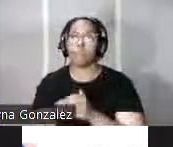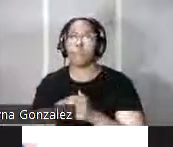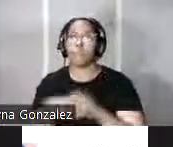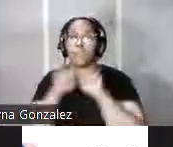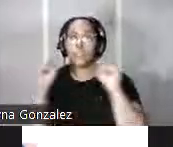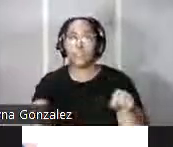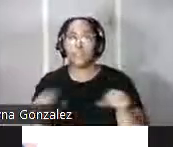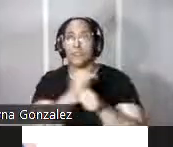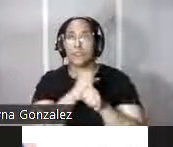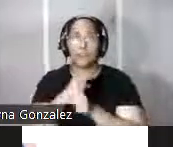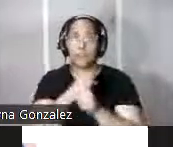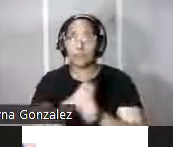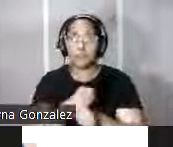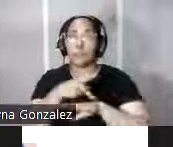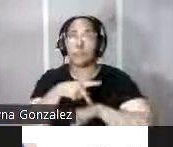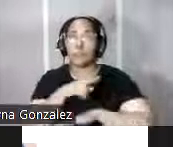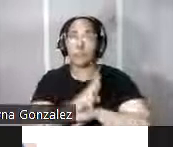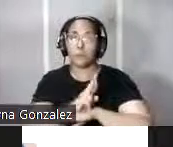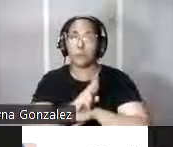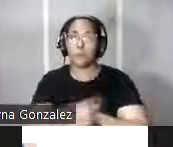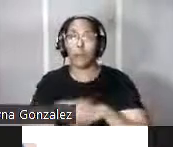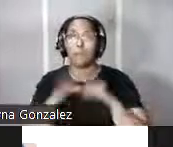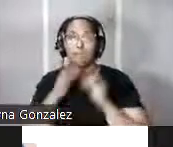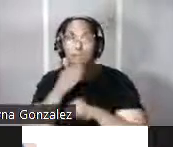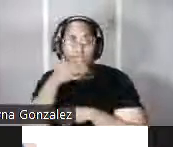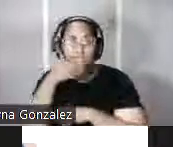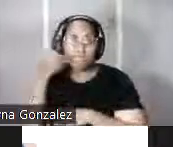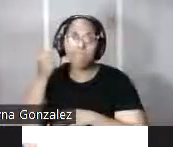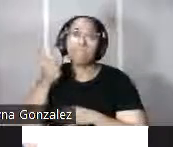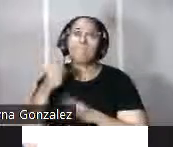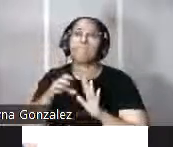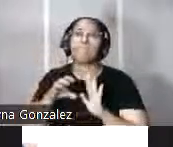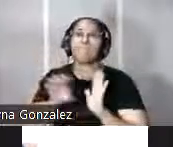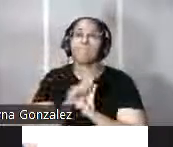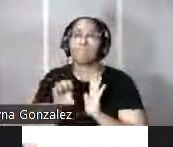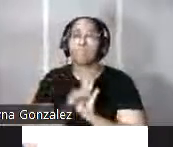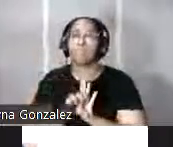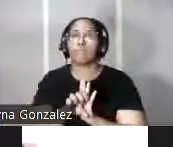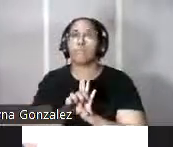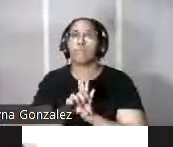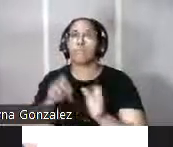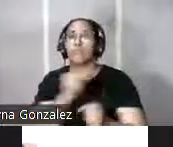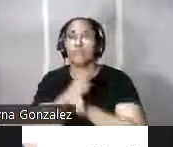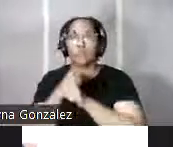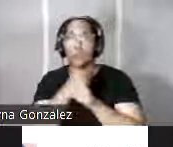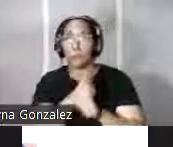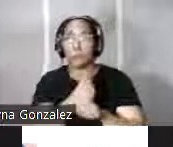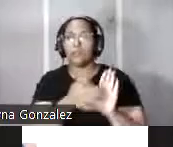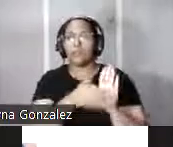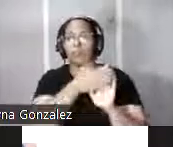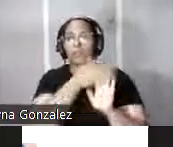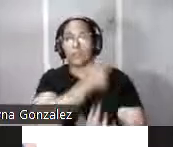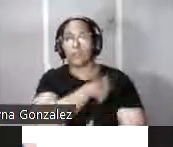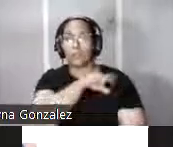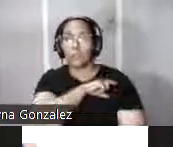el sistema de defensas de Puerto Rico es quizás uno de los mejores ejemplos de la defensa desarrollada por la